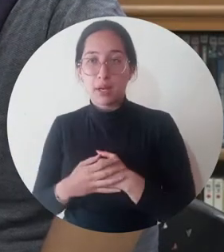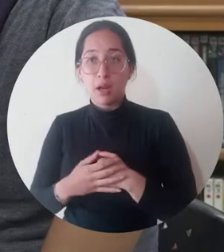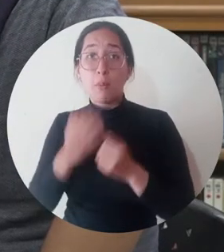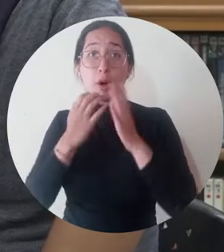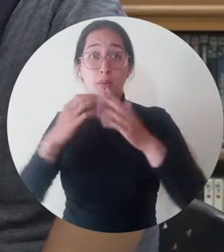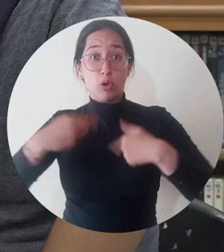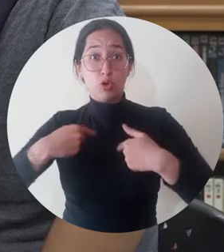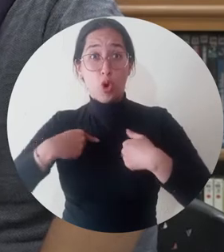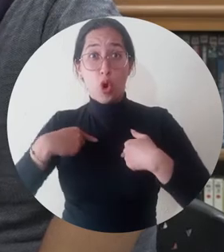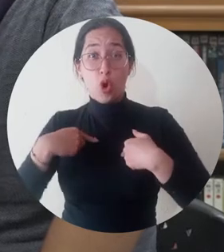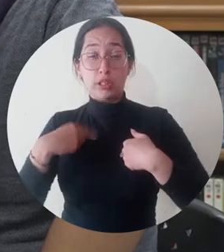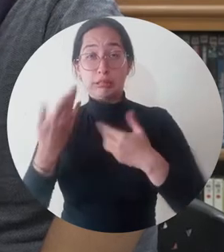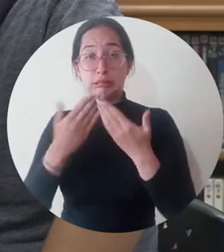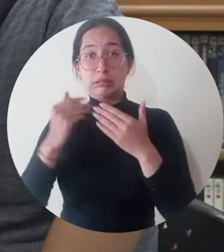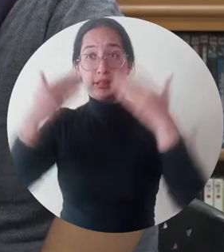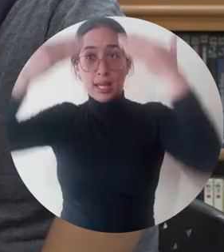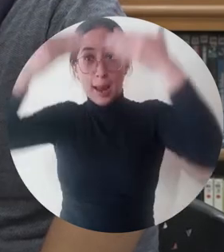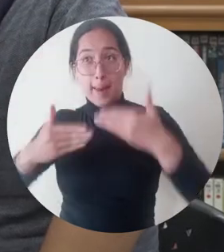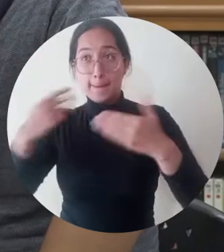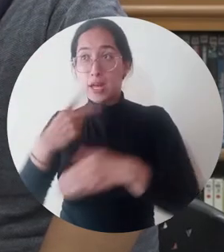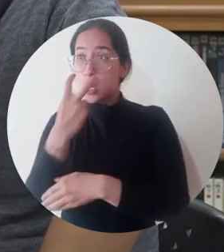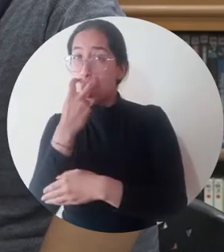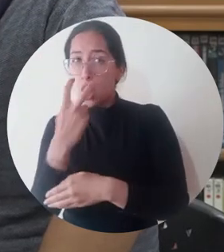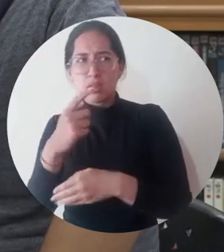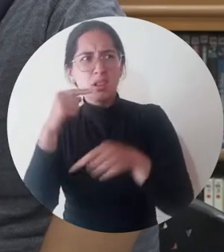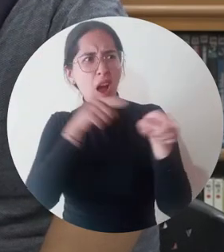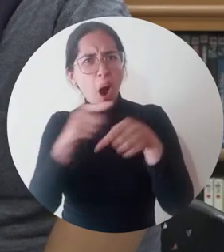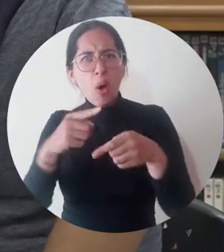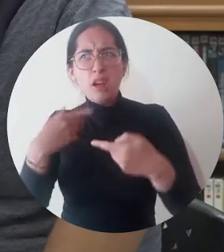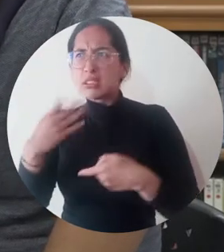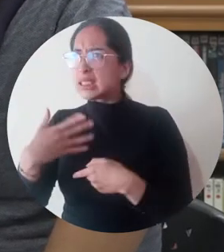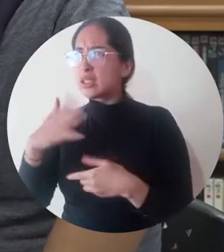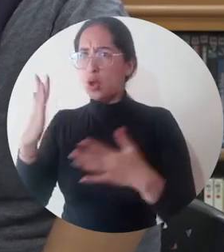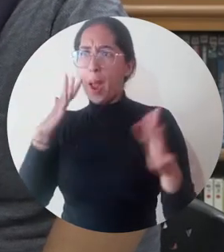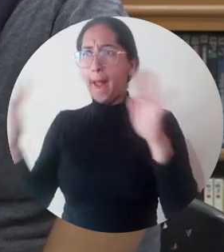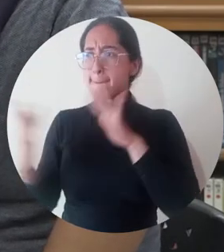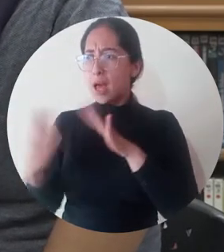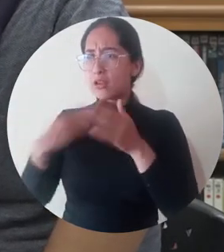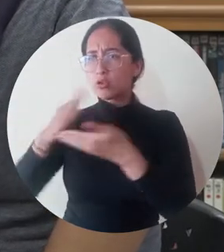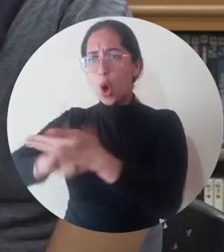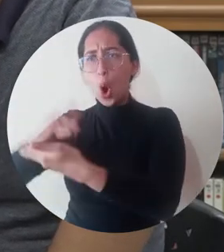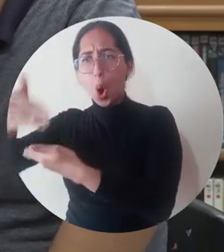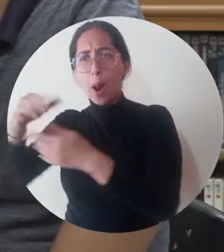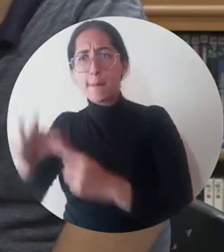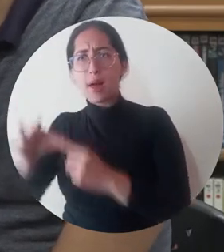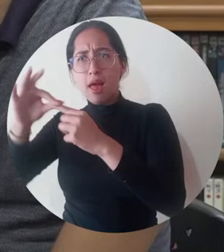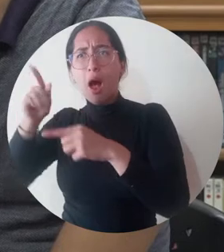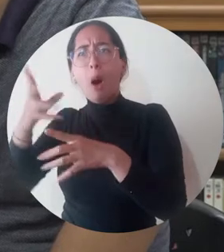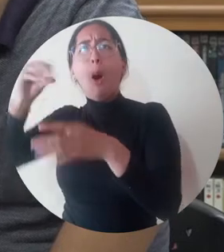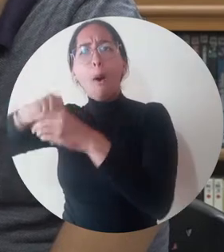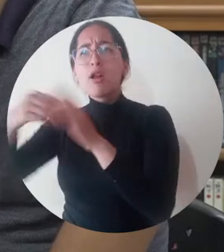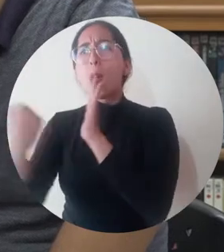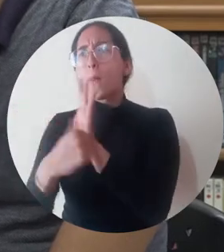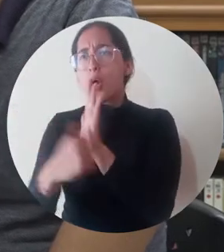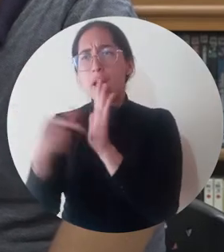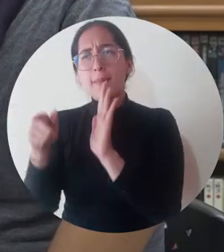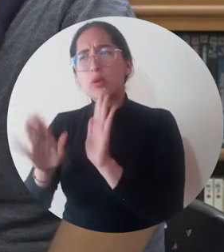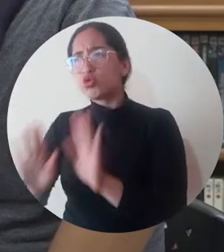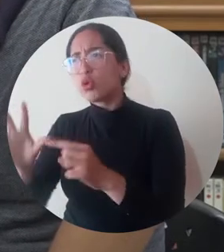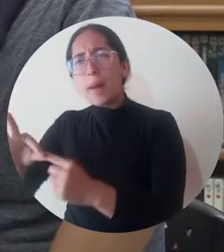pues nosotros que tenemos disminución visual, tenemos unos computadores especiales que tienen un programa